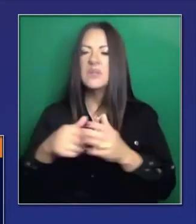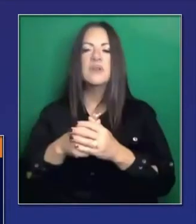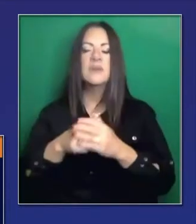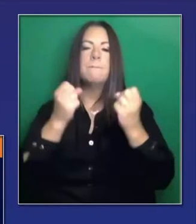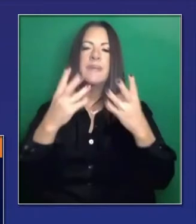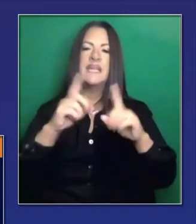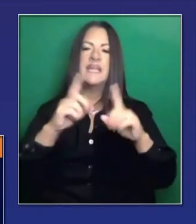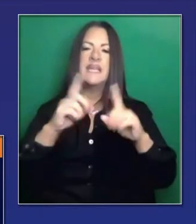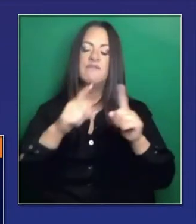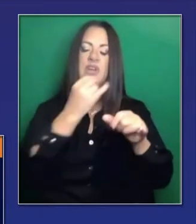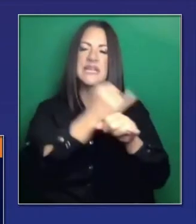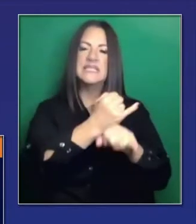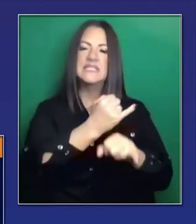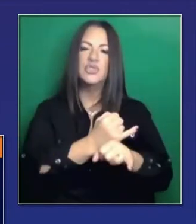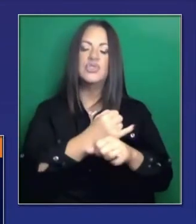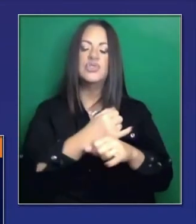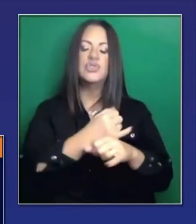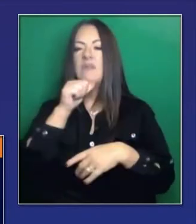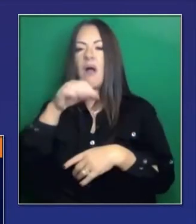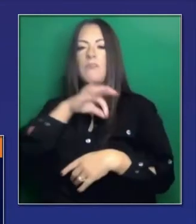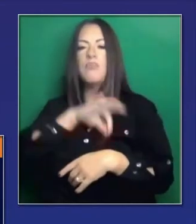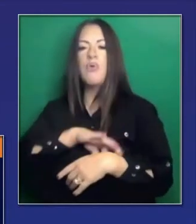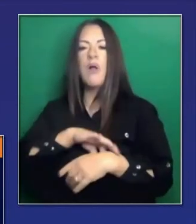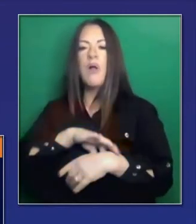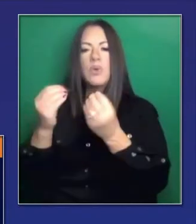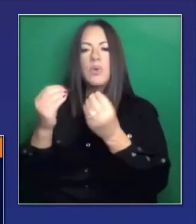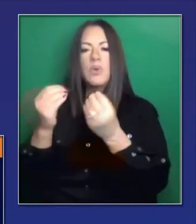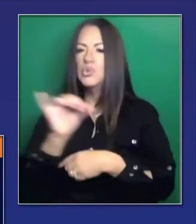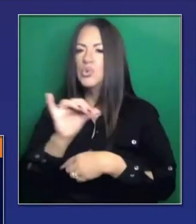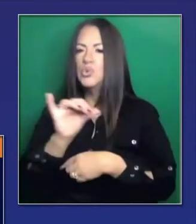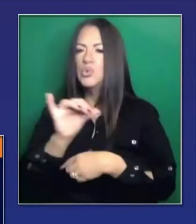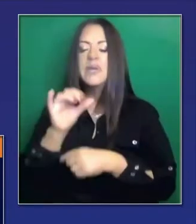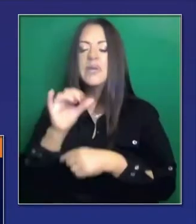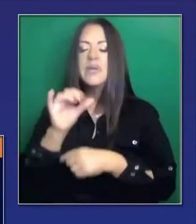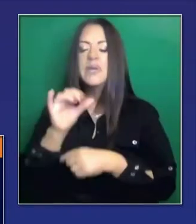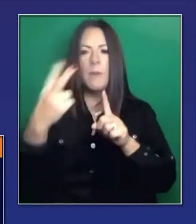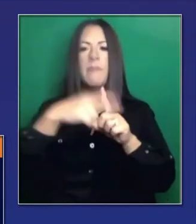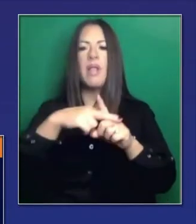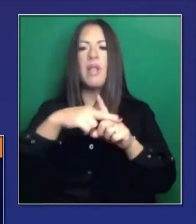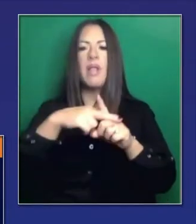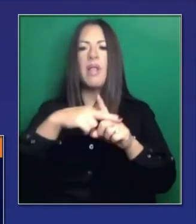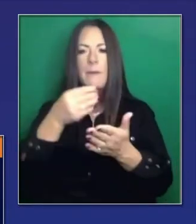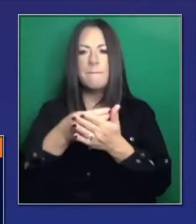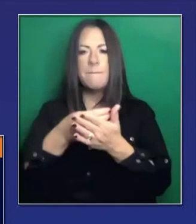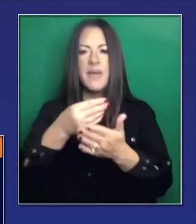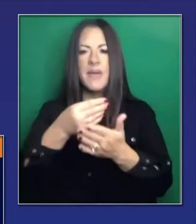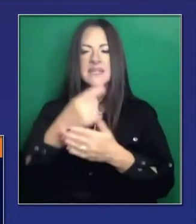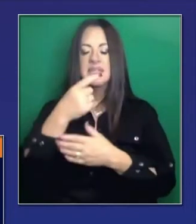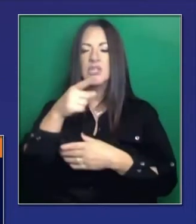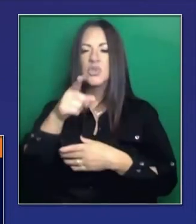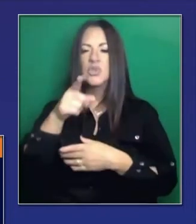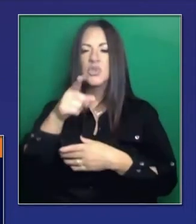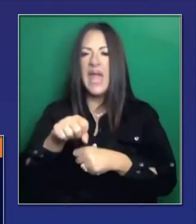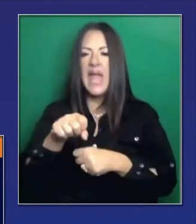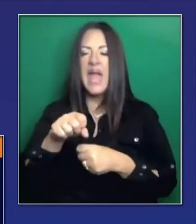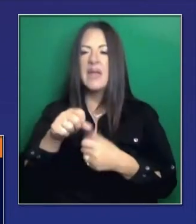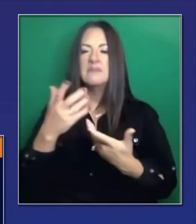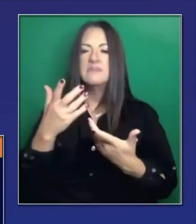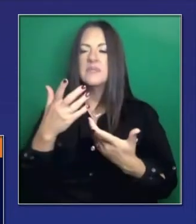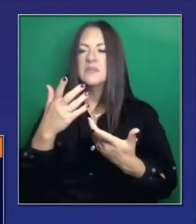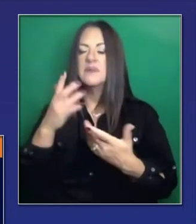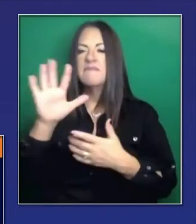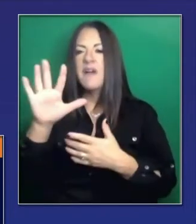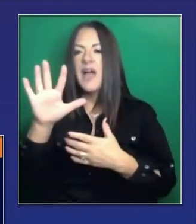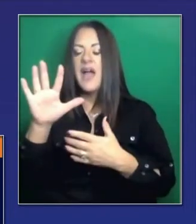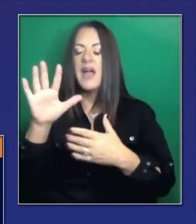pequeños negocios, también instituciones culturales y pequeñas organizaciones sin afán de lucro. Puede